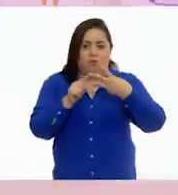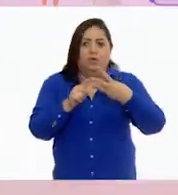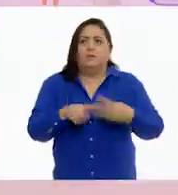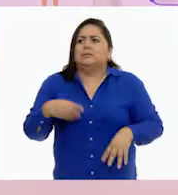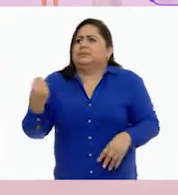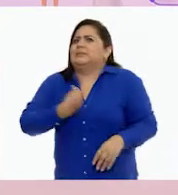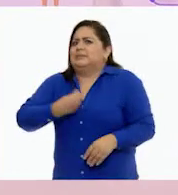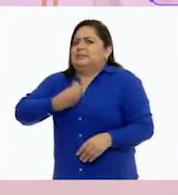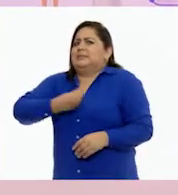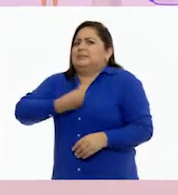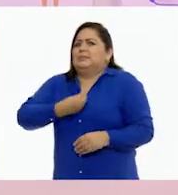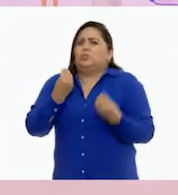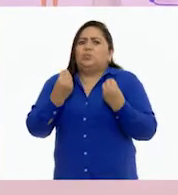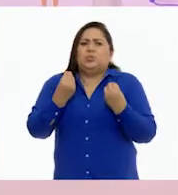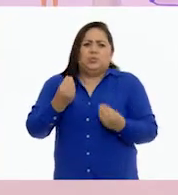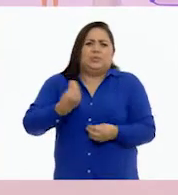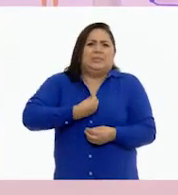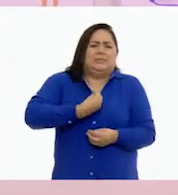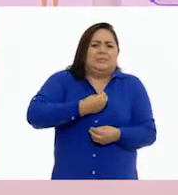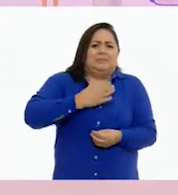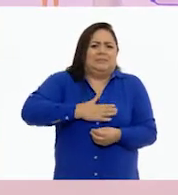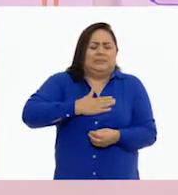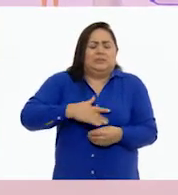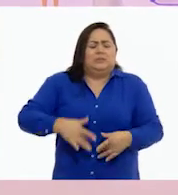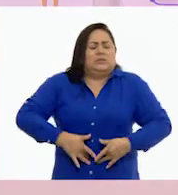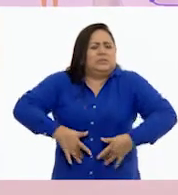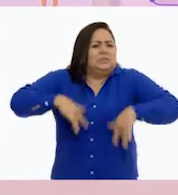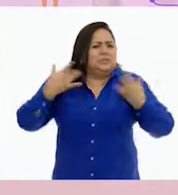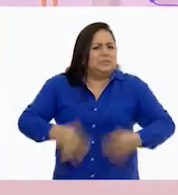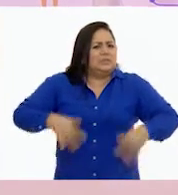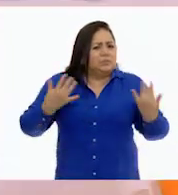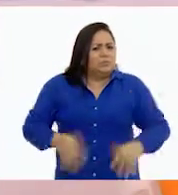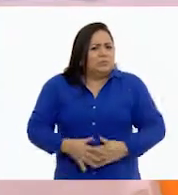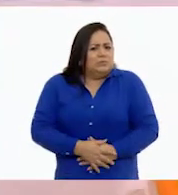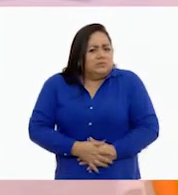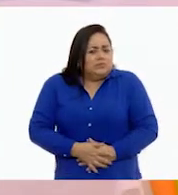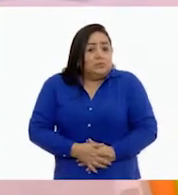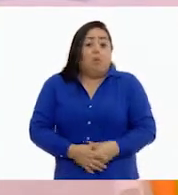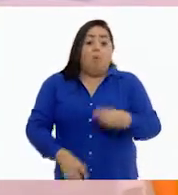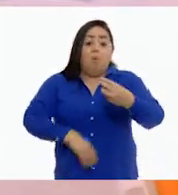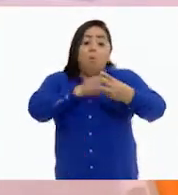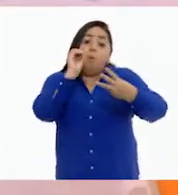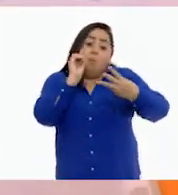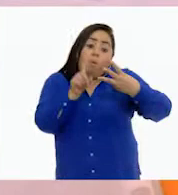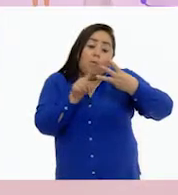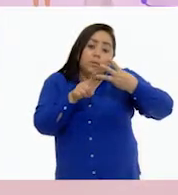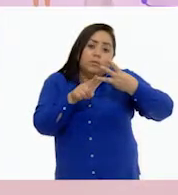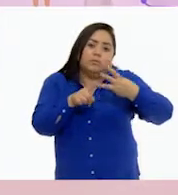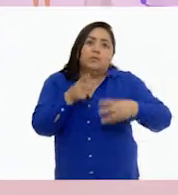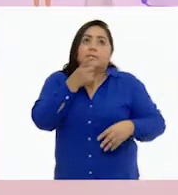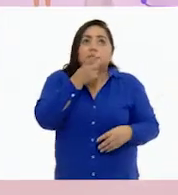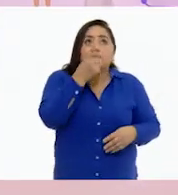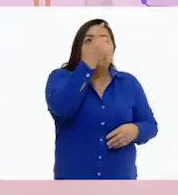que era aguantarse tanto, tanto las ganas que le doliera el estómago. O la opción tres, decirle a su maestra lo